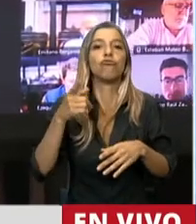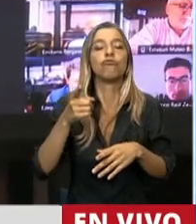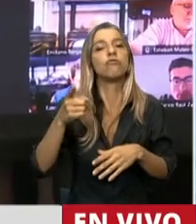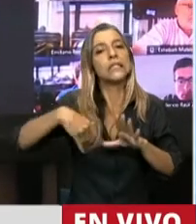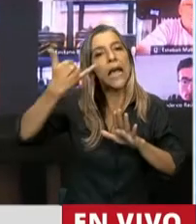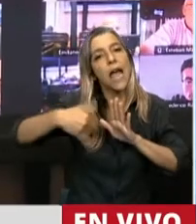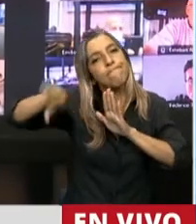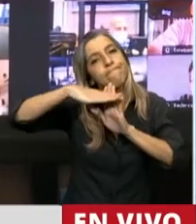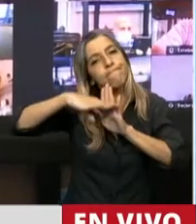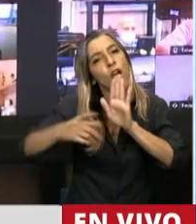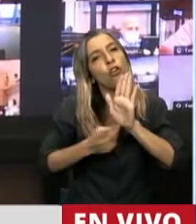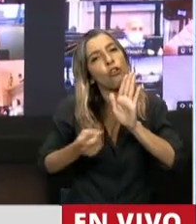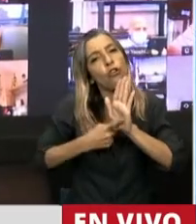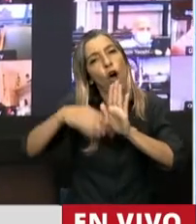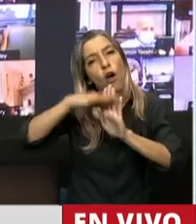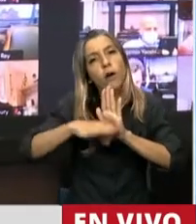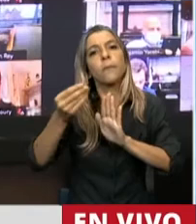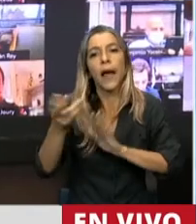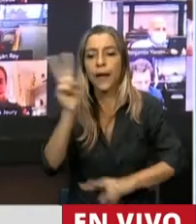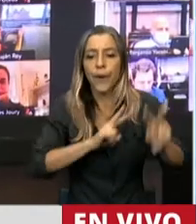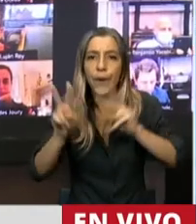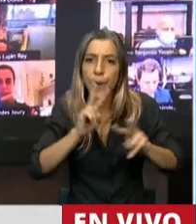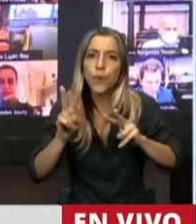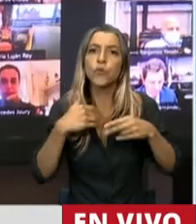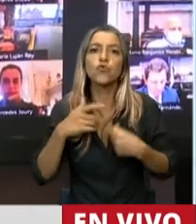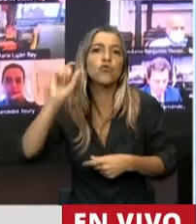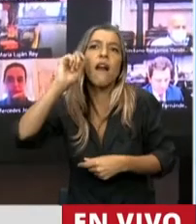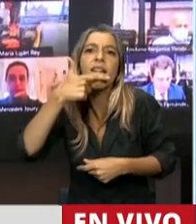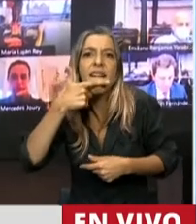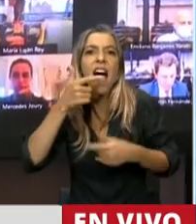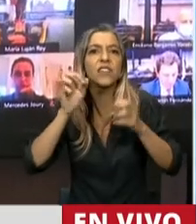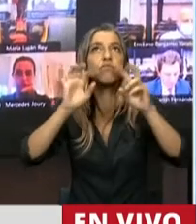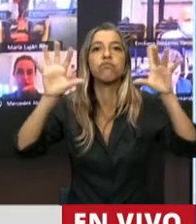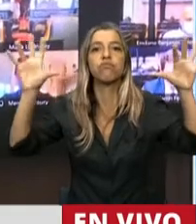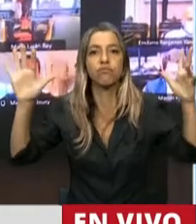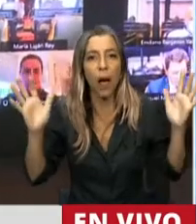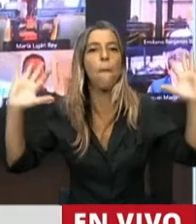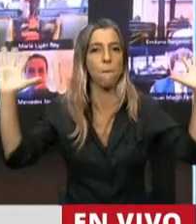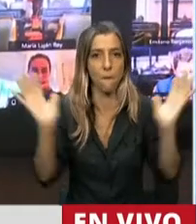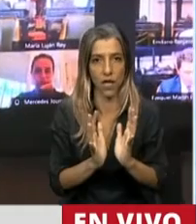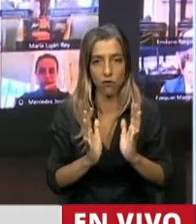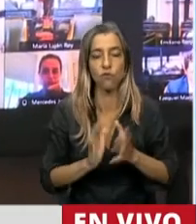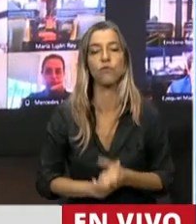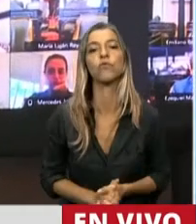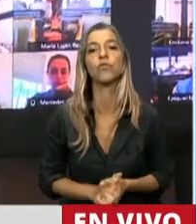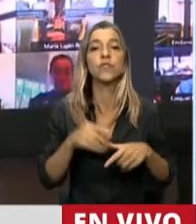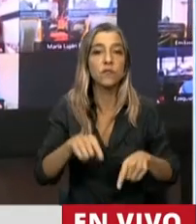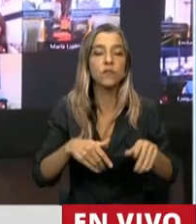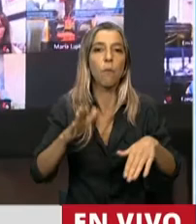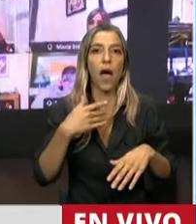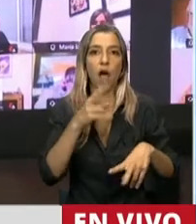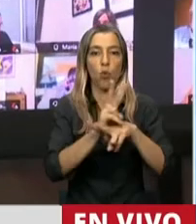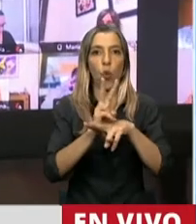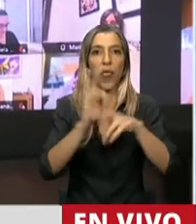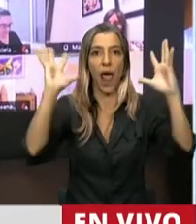que restringen el mayor grado posible la generación de gases y de vapores, tendiendo al resguardo de la capa de